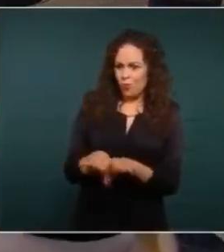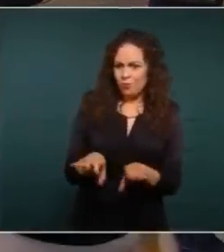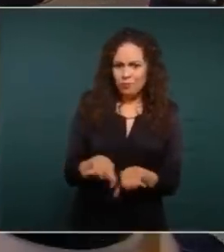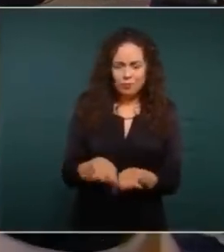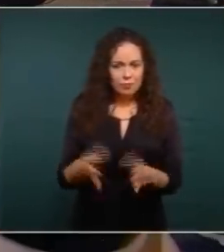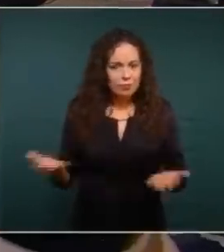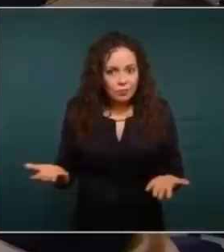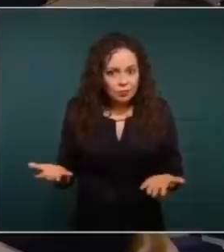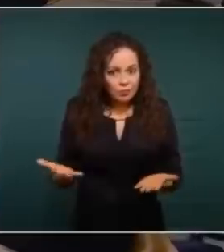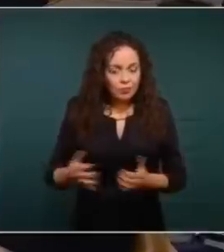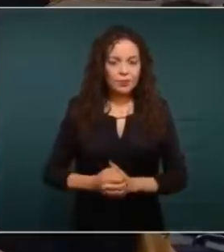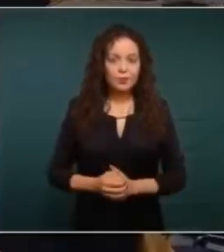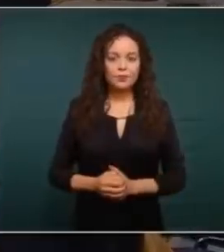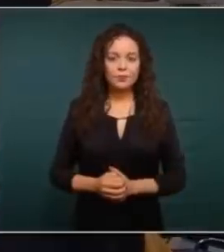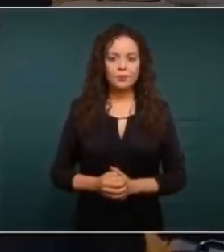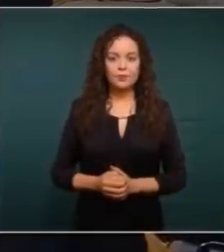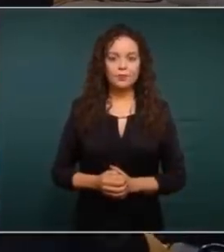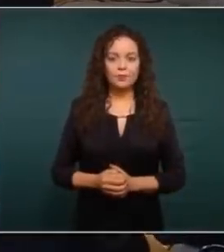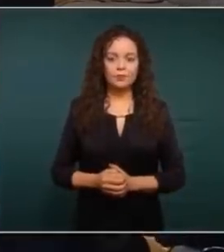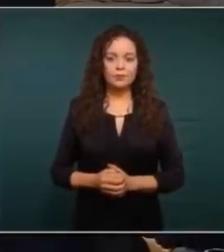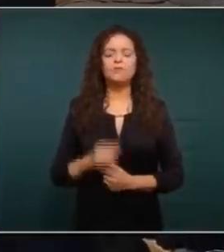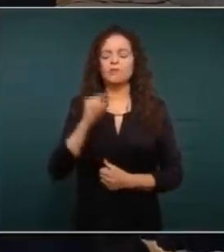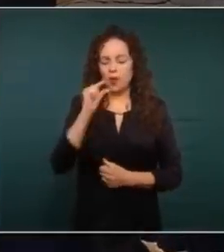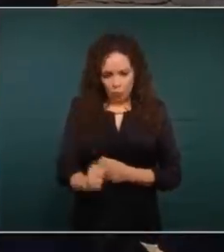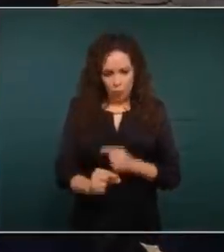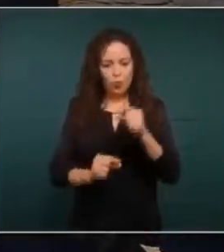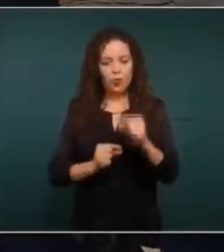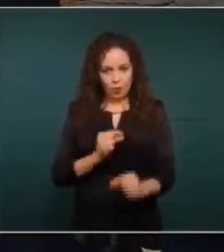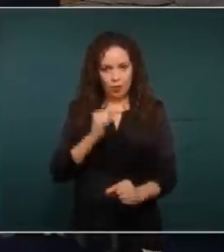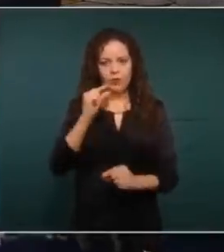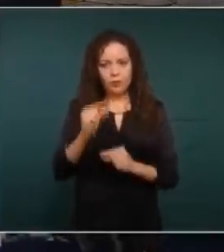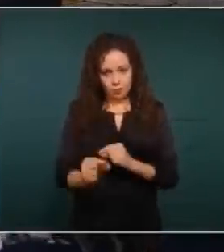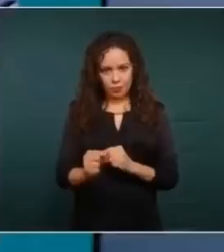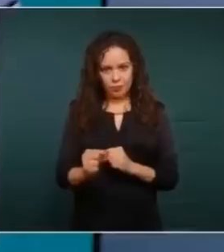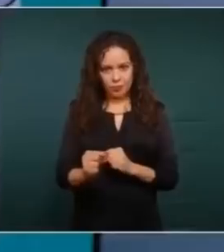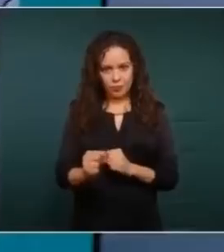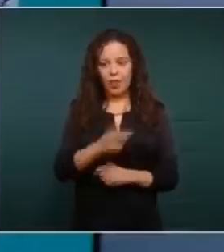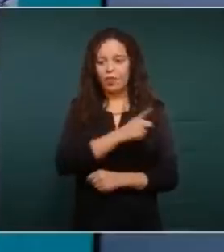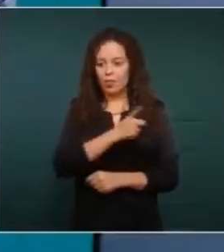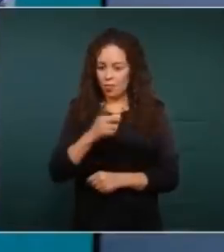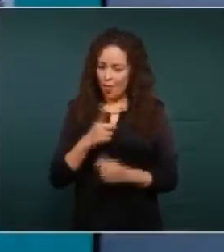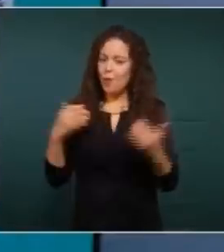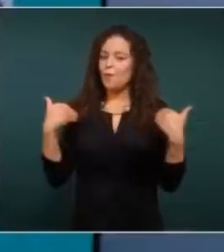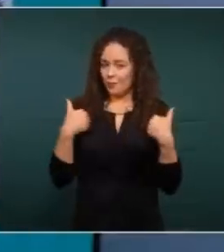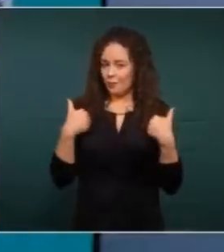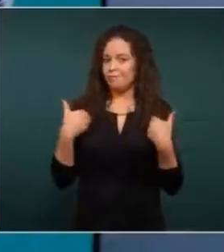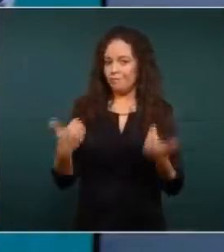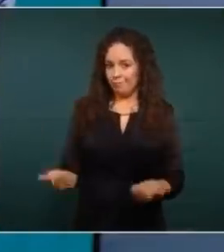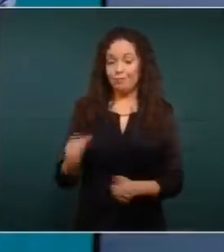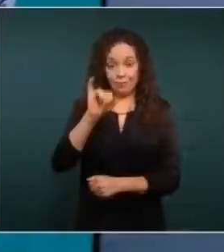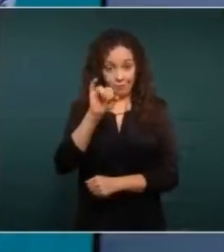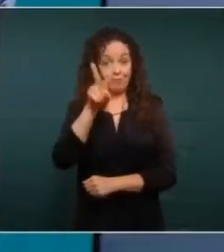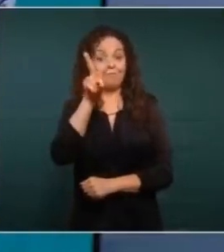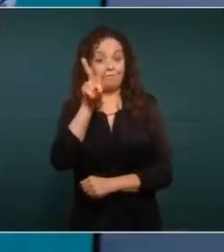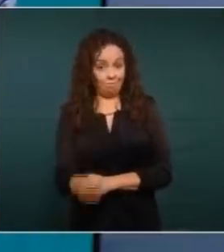pero poco a poco van a ir entendiendo de que de verdad nosotros